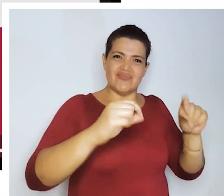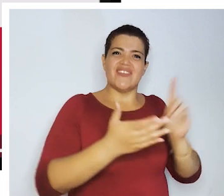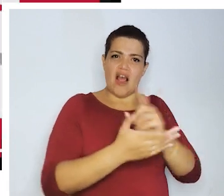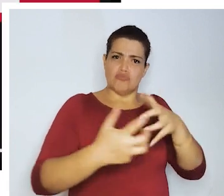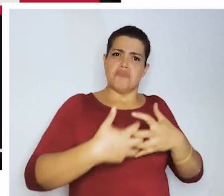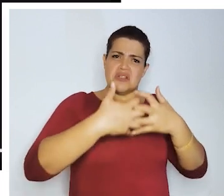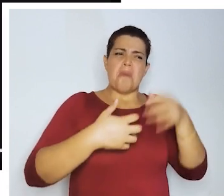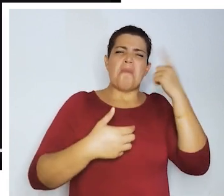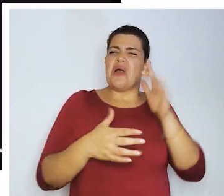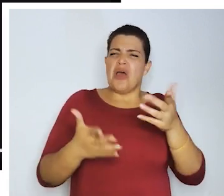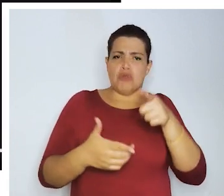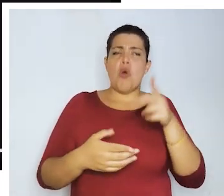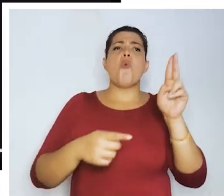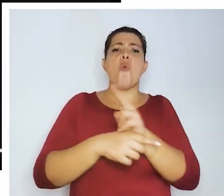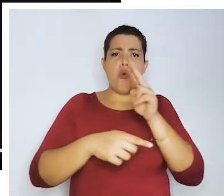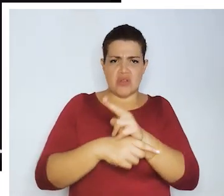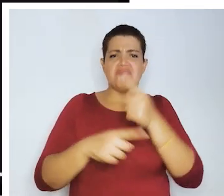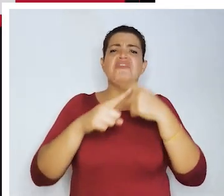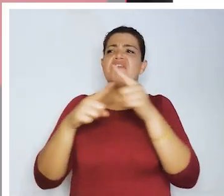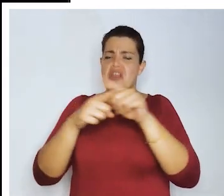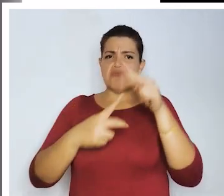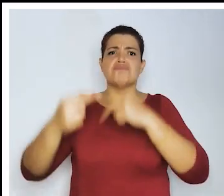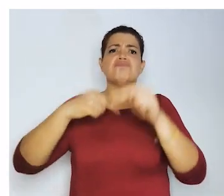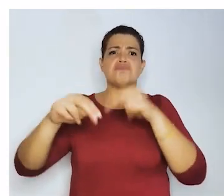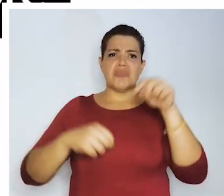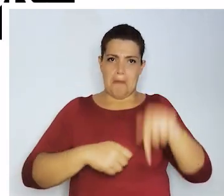poder utilizarlas en los distintos comercios del país.